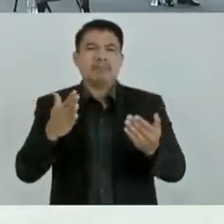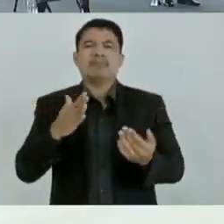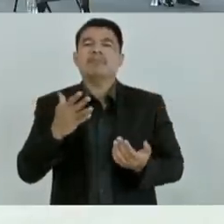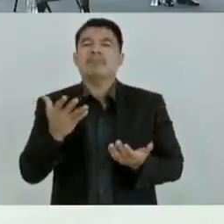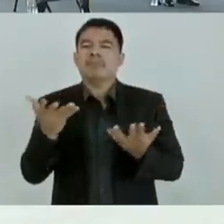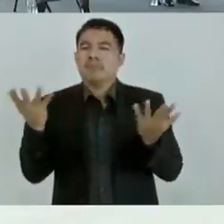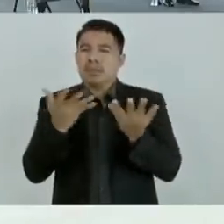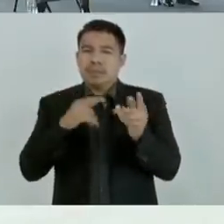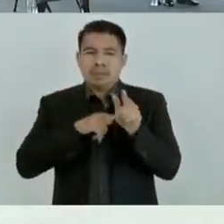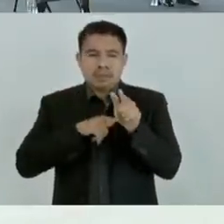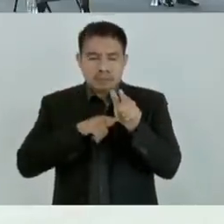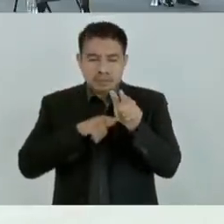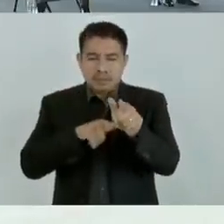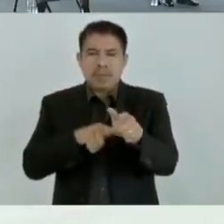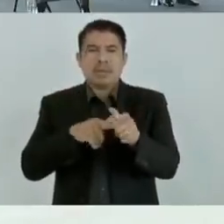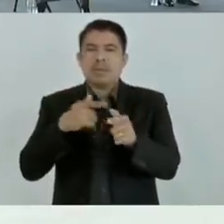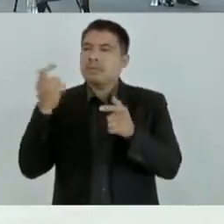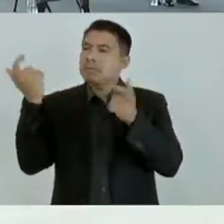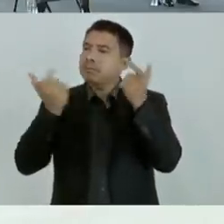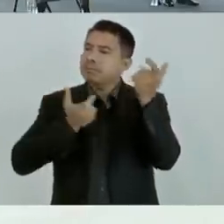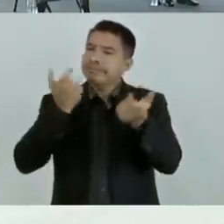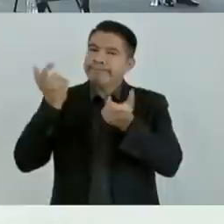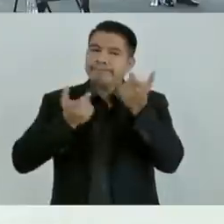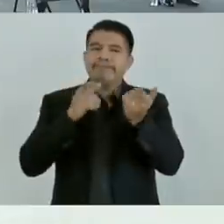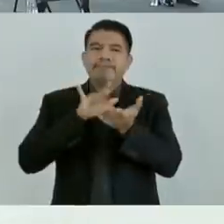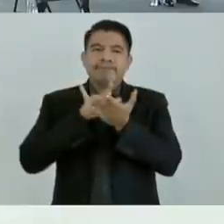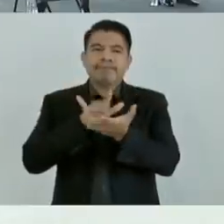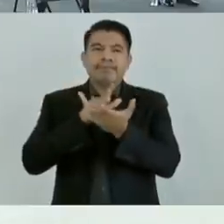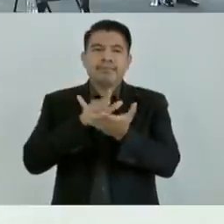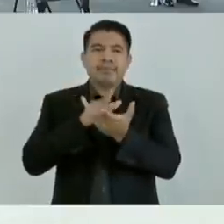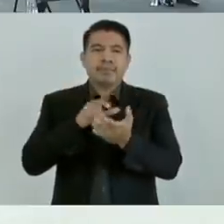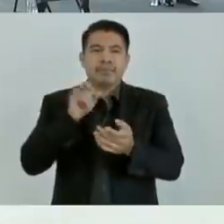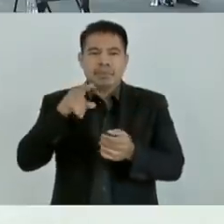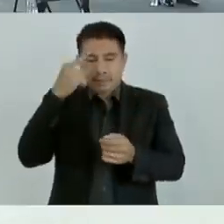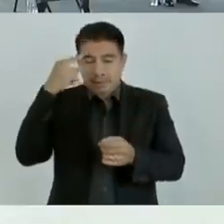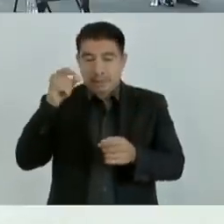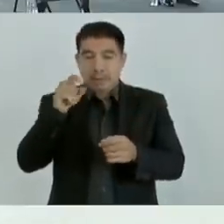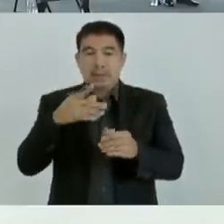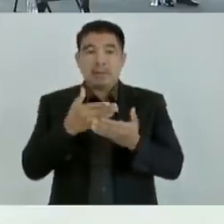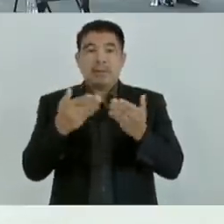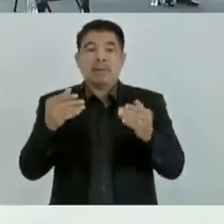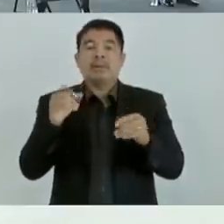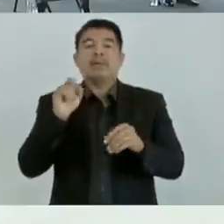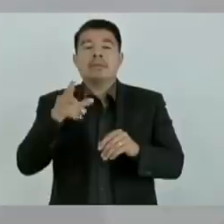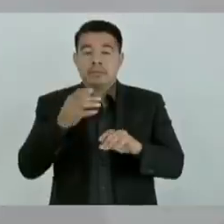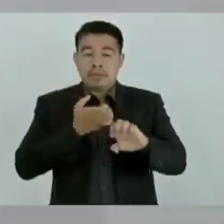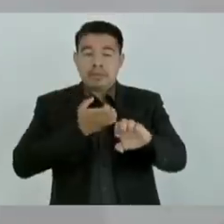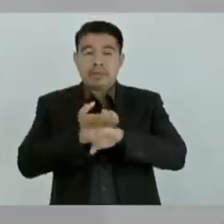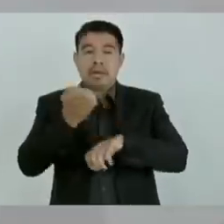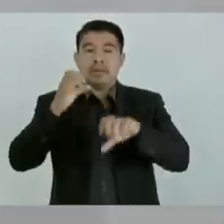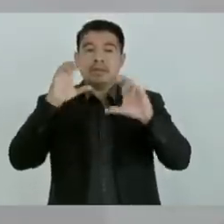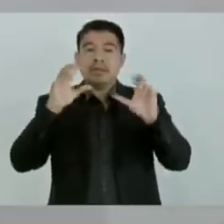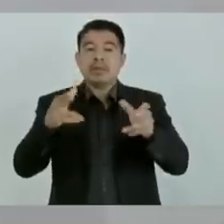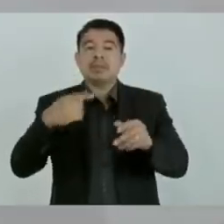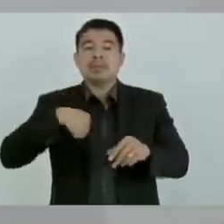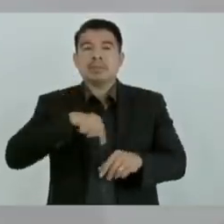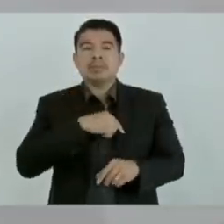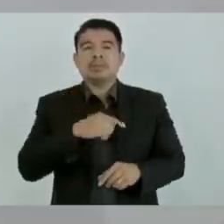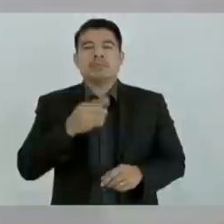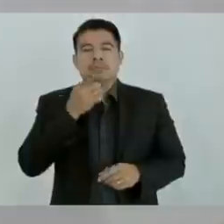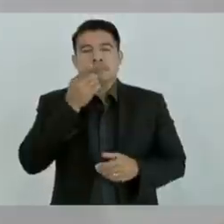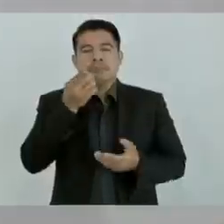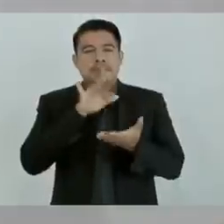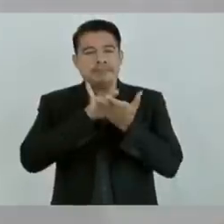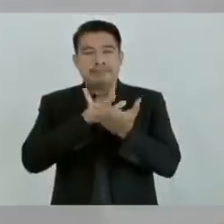llegando recursos para el desarrollo de este gran Estado de Chiapas. Me dio mucho gusto